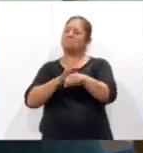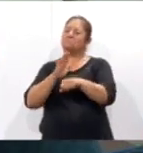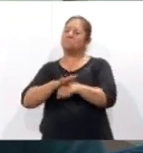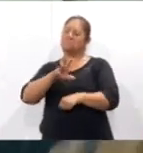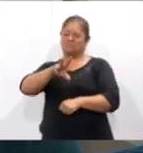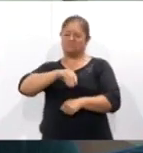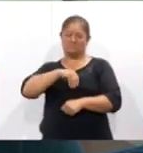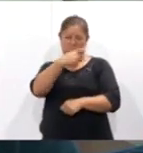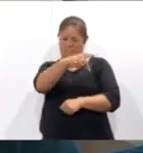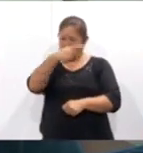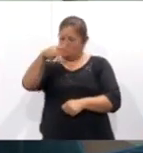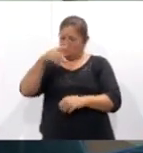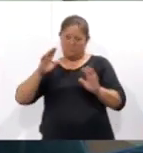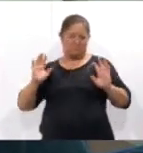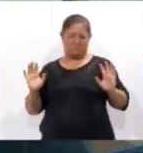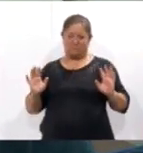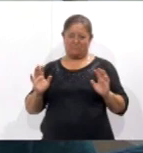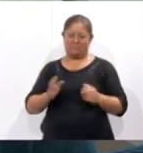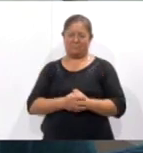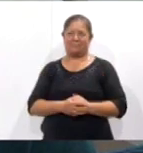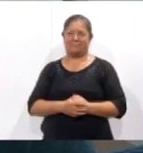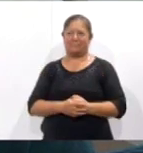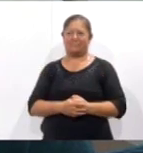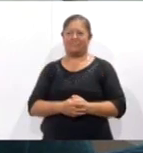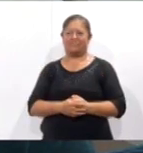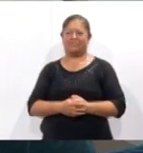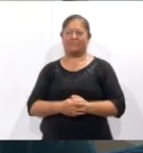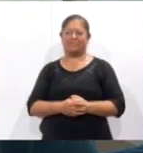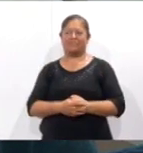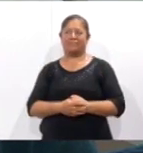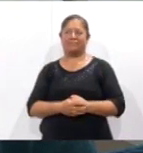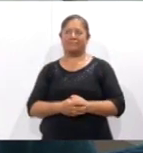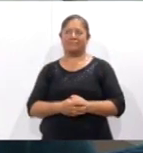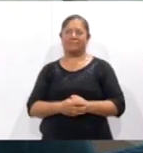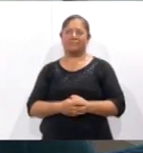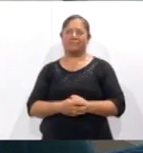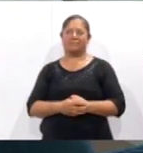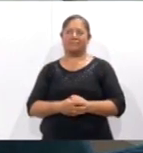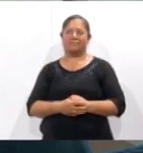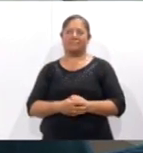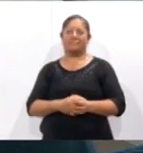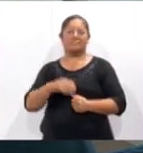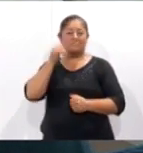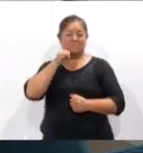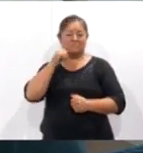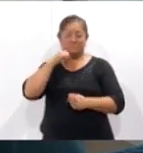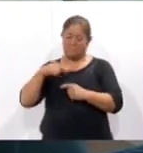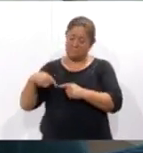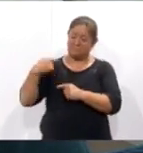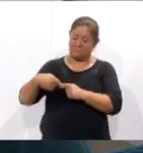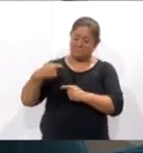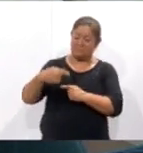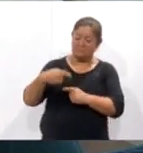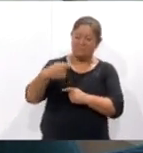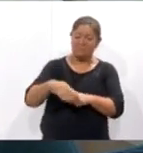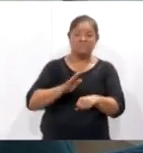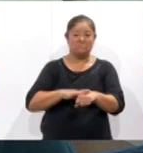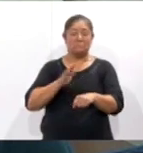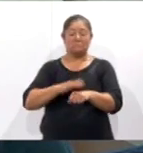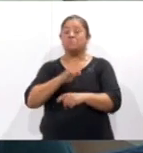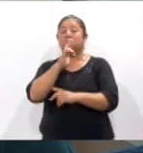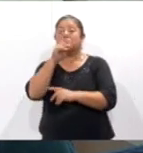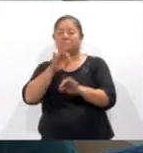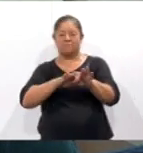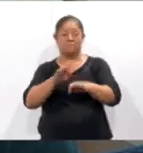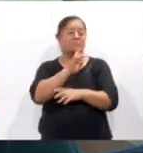su montaje, porque al final pues es de ellas y de ellos. ¿Cada vez? ¿Con cada presentación se va puliendo trabajo? Sí, van saliendo más cosas, o los niños quieren